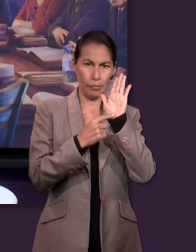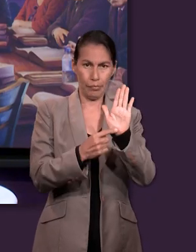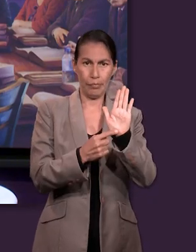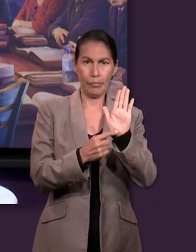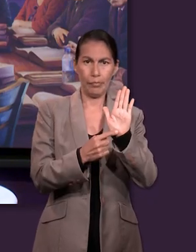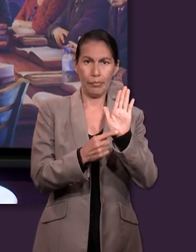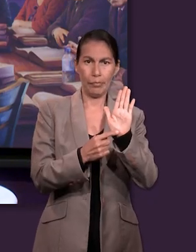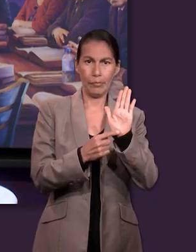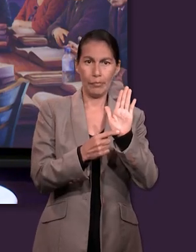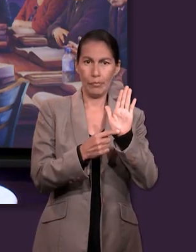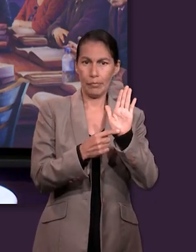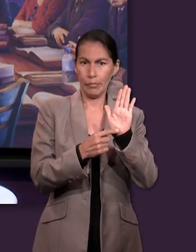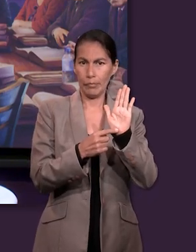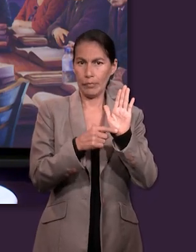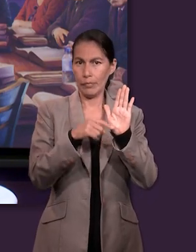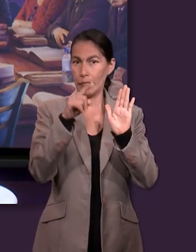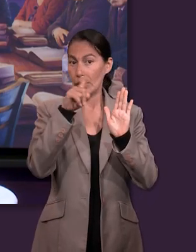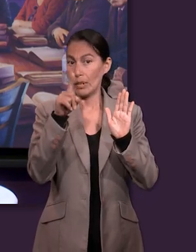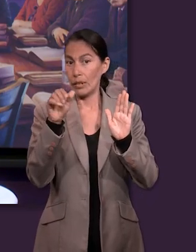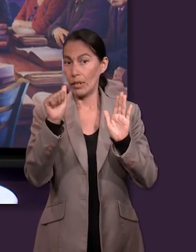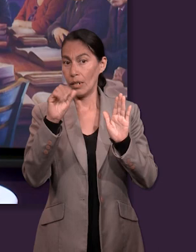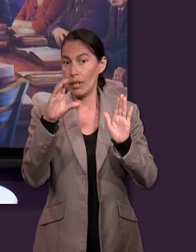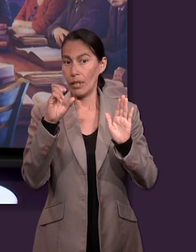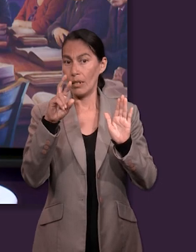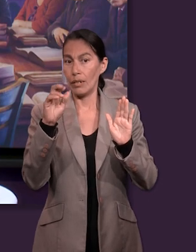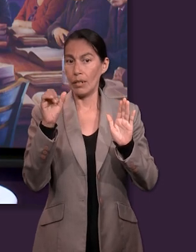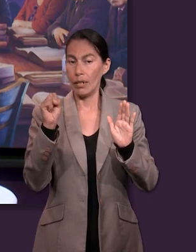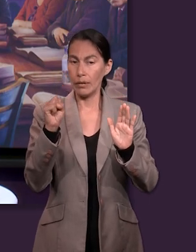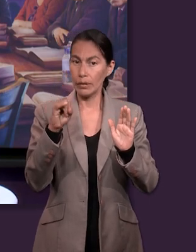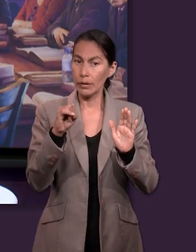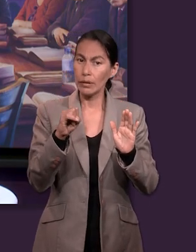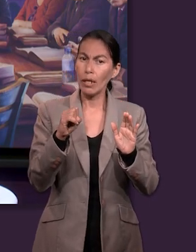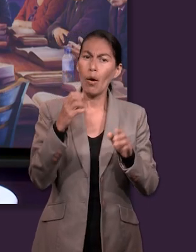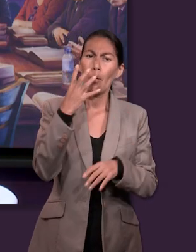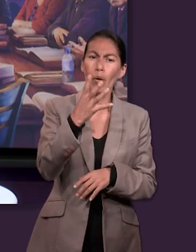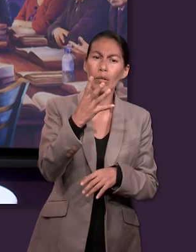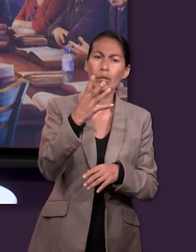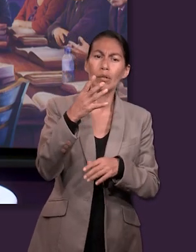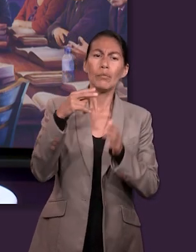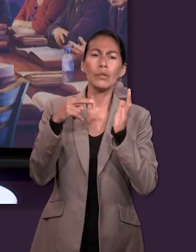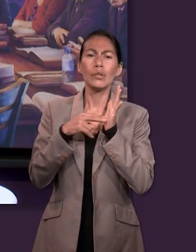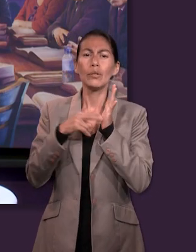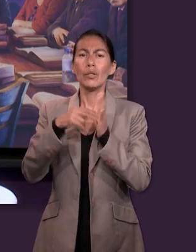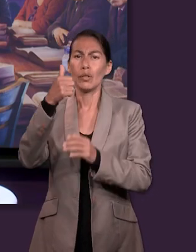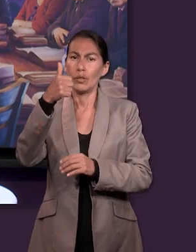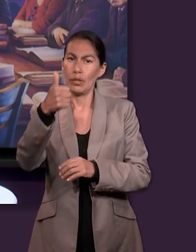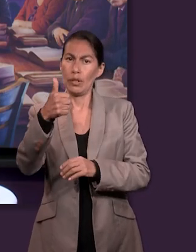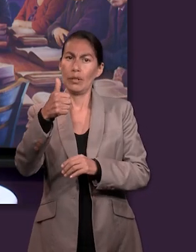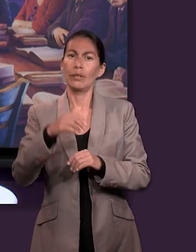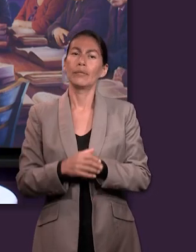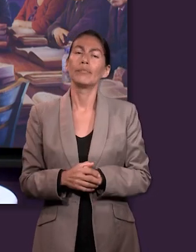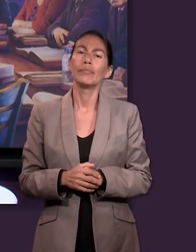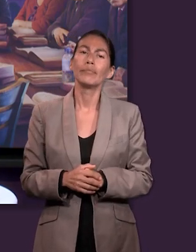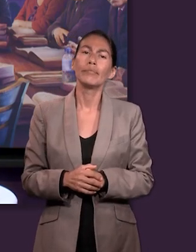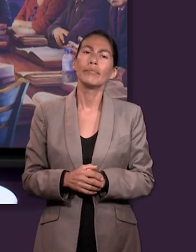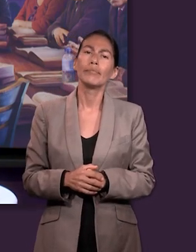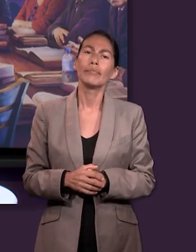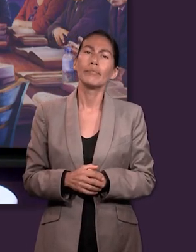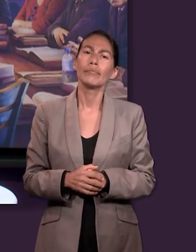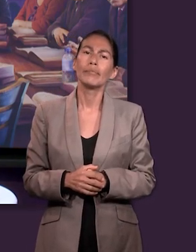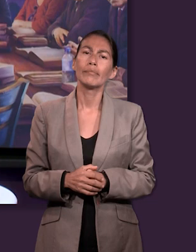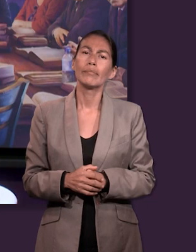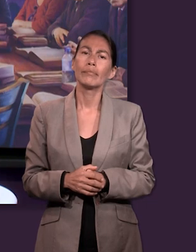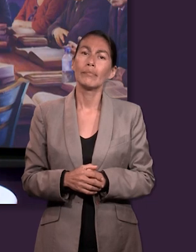que se encuentra en este capítulo, Zacarías 4, y es el versículo número 6. Entonces